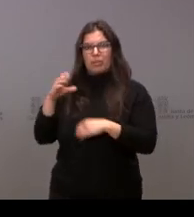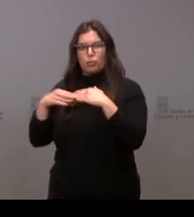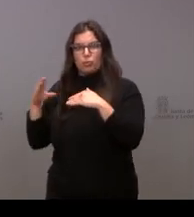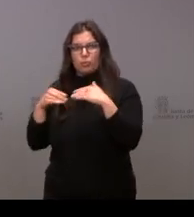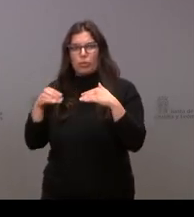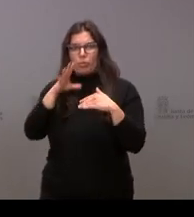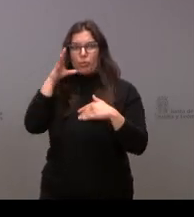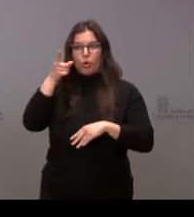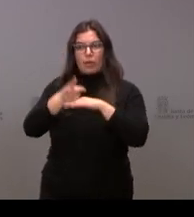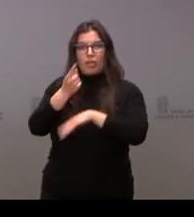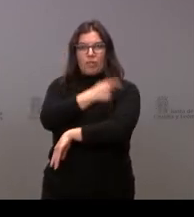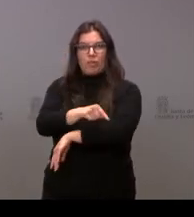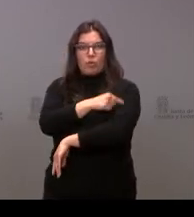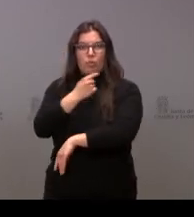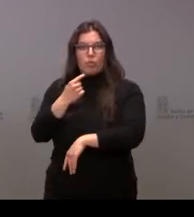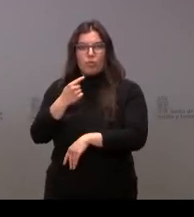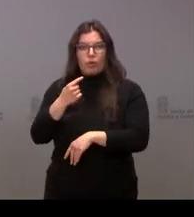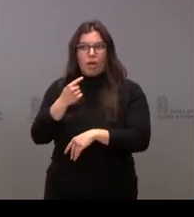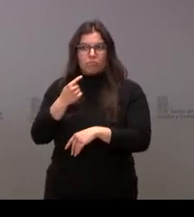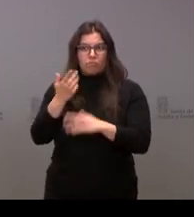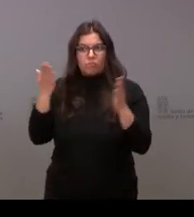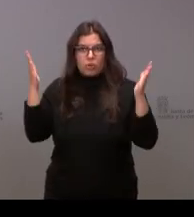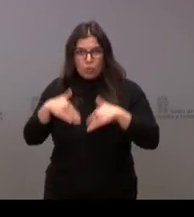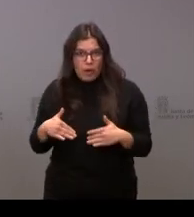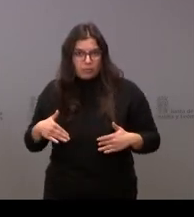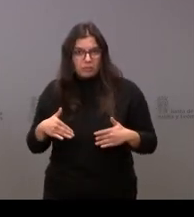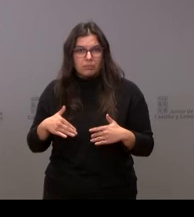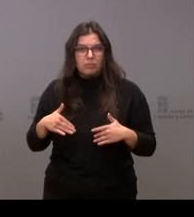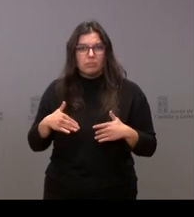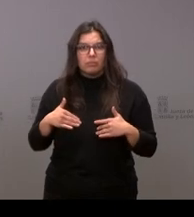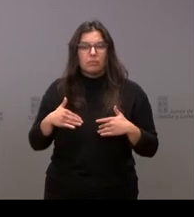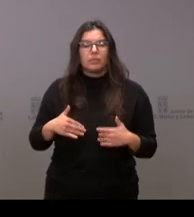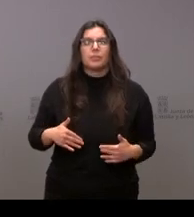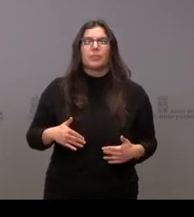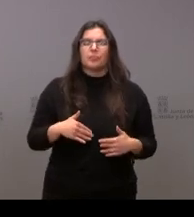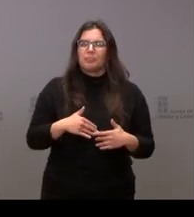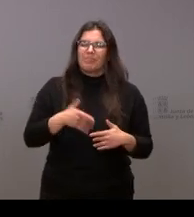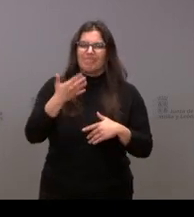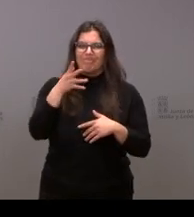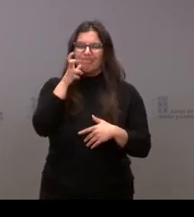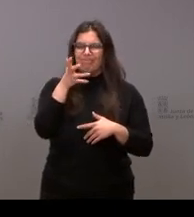obligatoriamente estipulada la vacunación contra la COVID. Gracias.